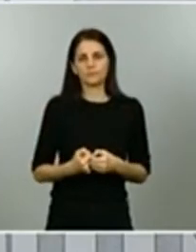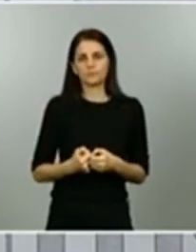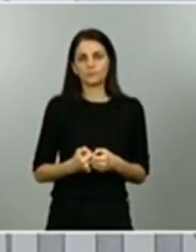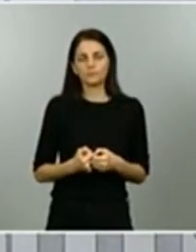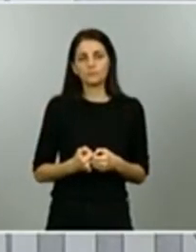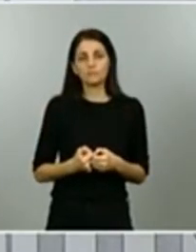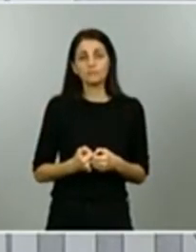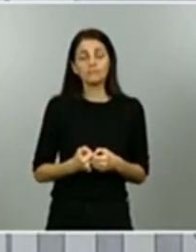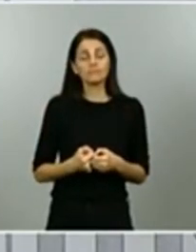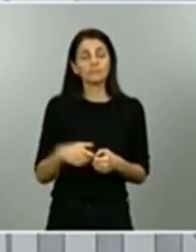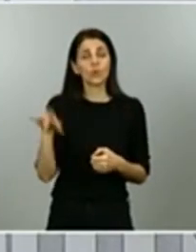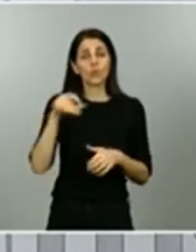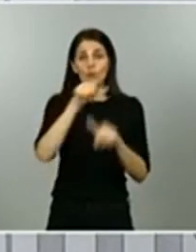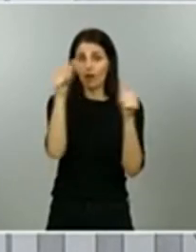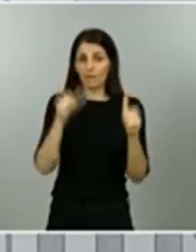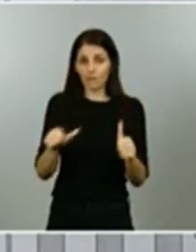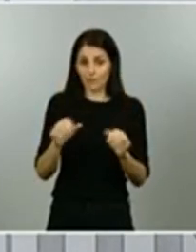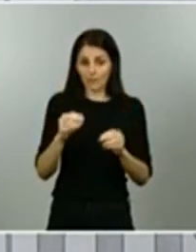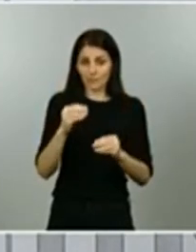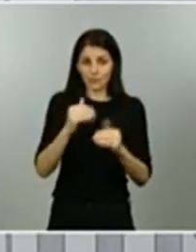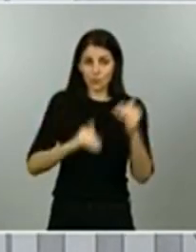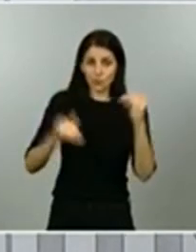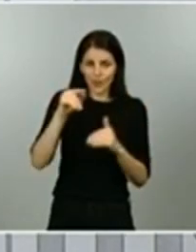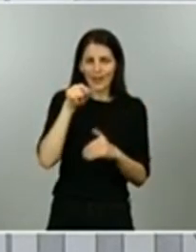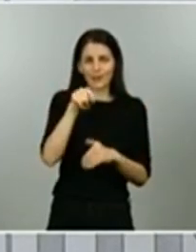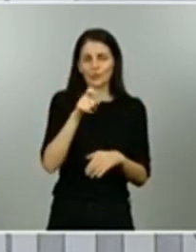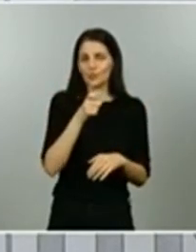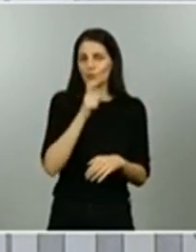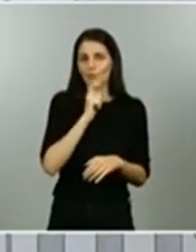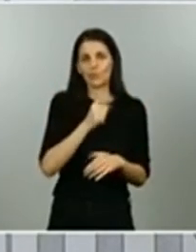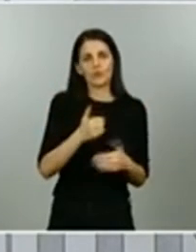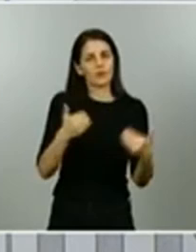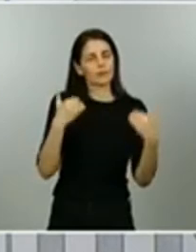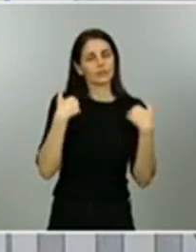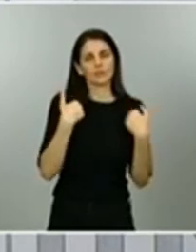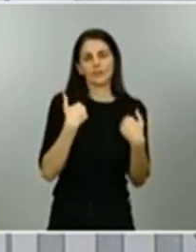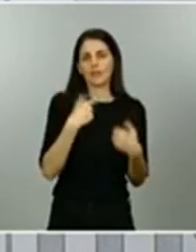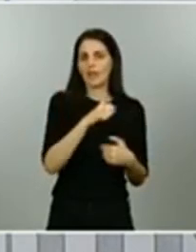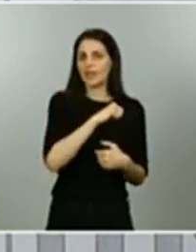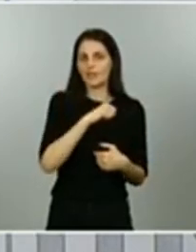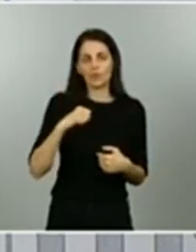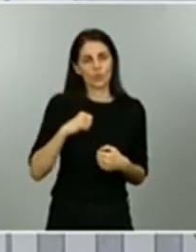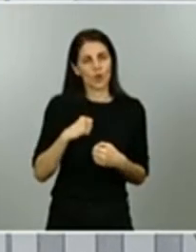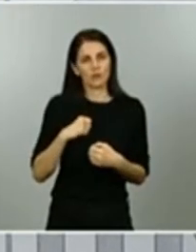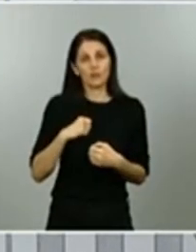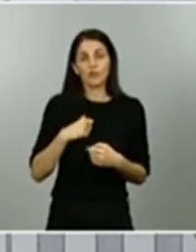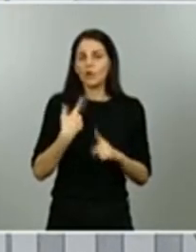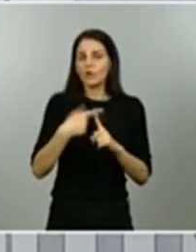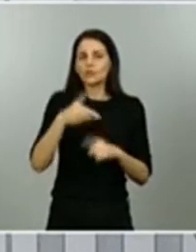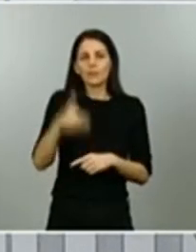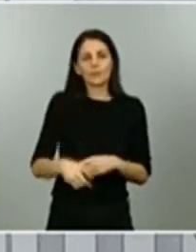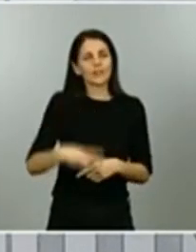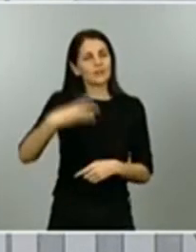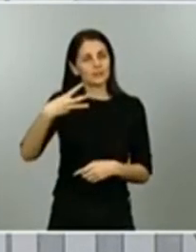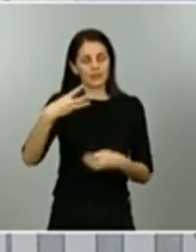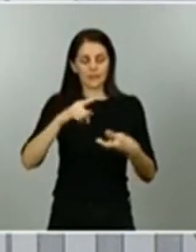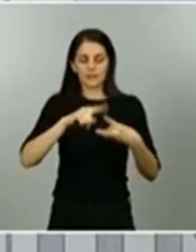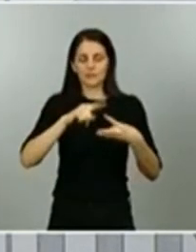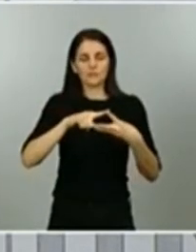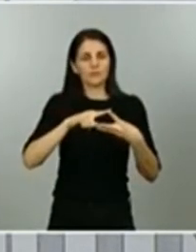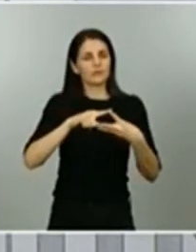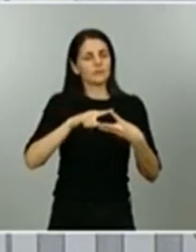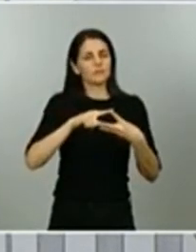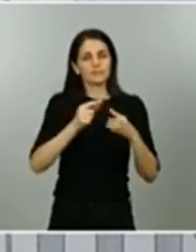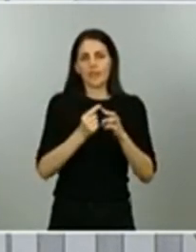esto es con responsabilidad individual y hay tres cosas que hay que tener muy presentes la distancia interpersonal el lavado de manos la